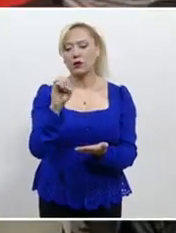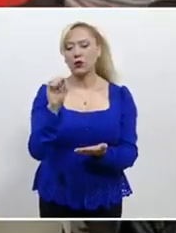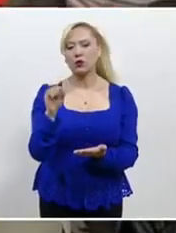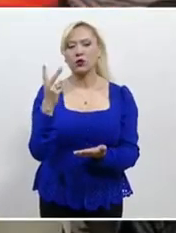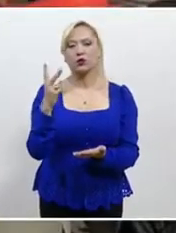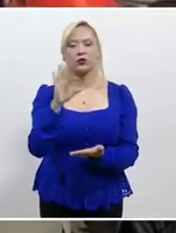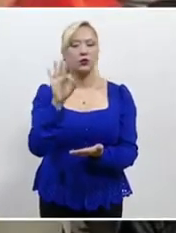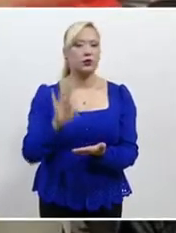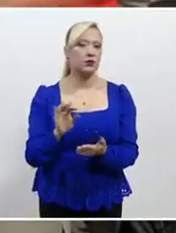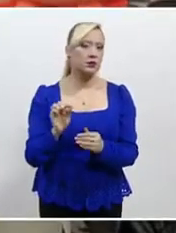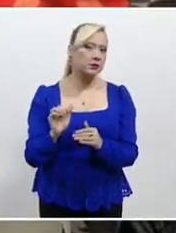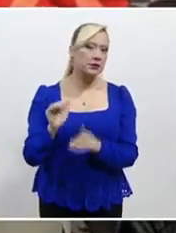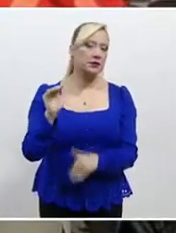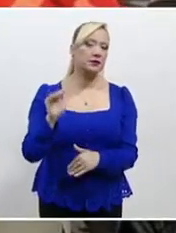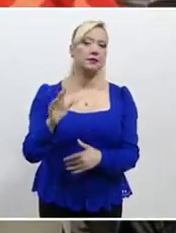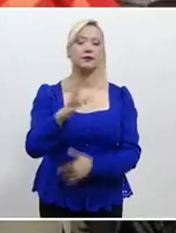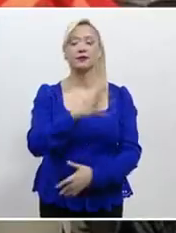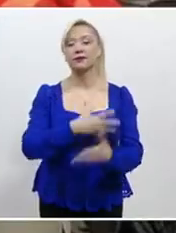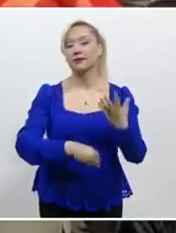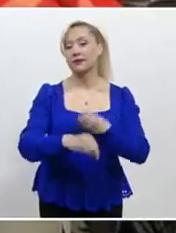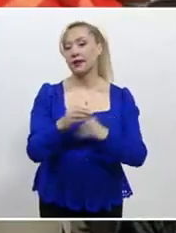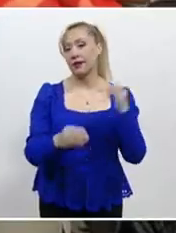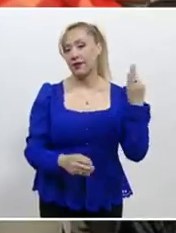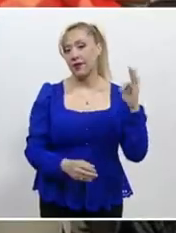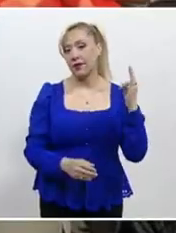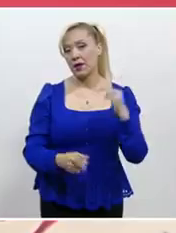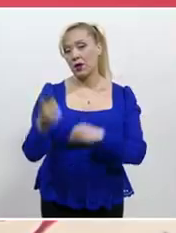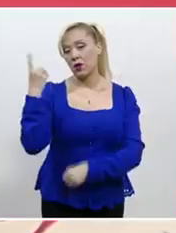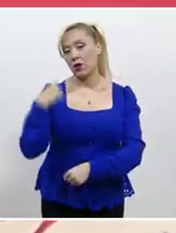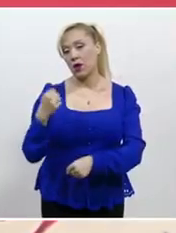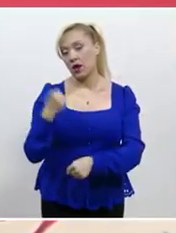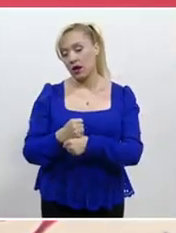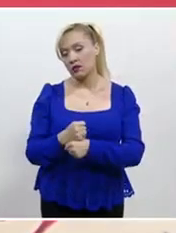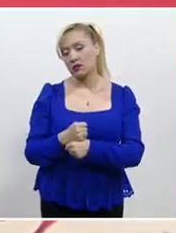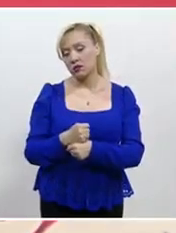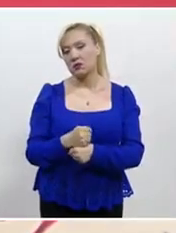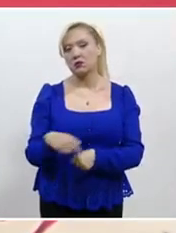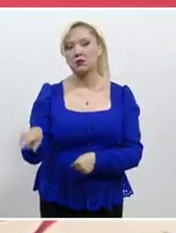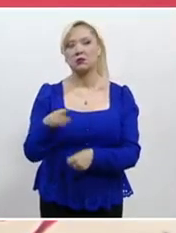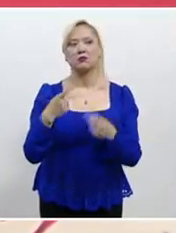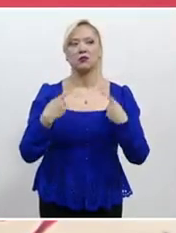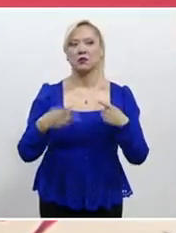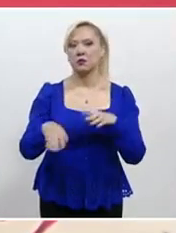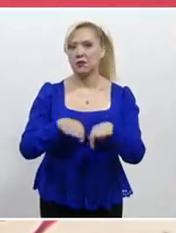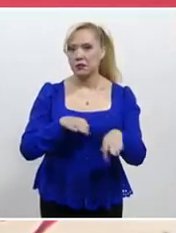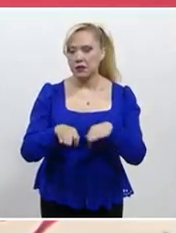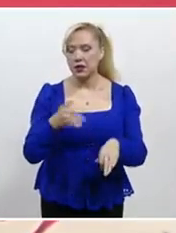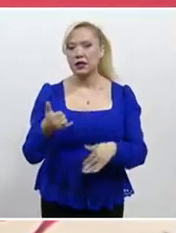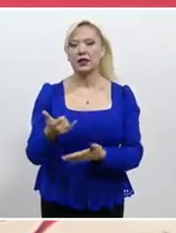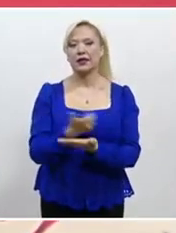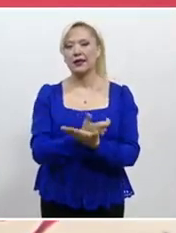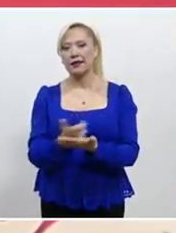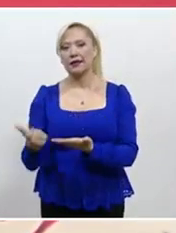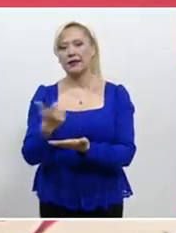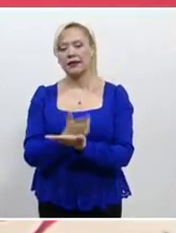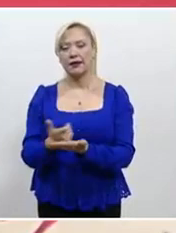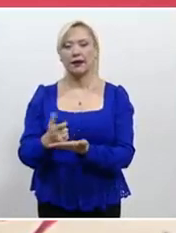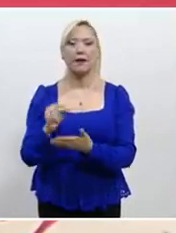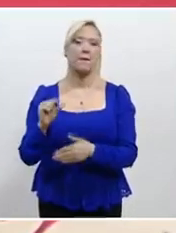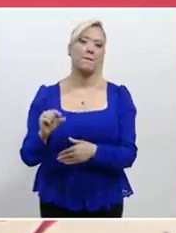.2%. En comparación con febrero del año pasado, tanto el personal ocupado como las remuneraciones